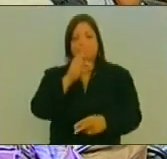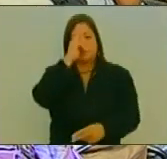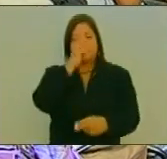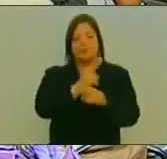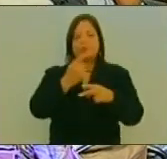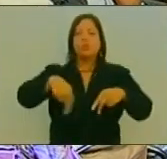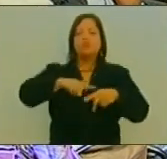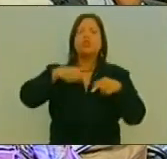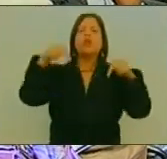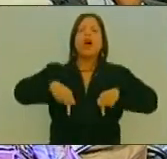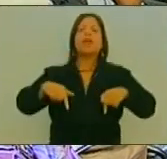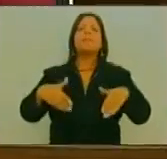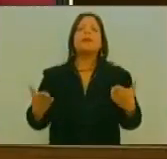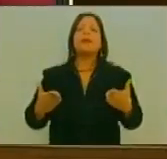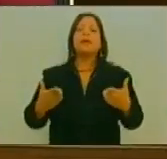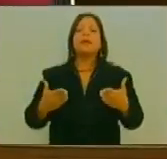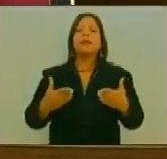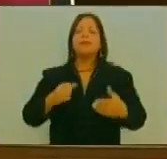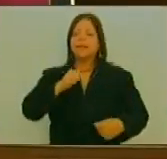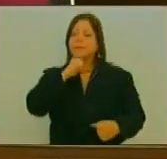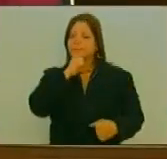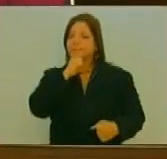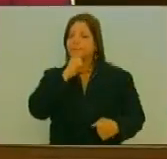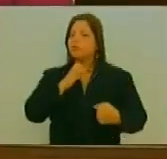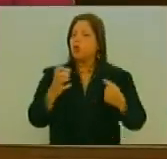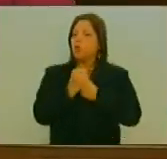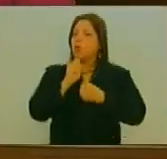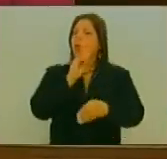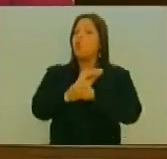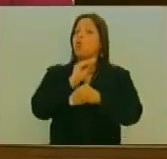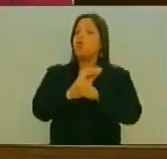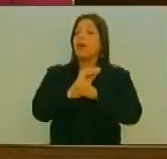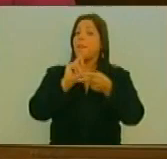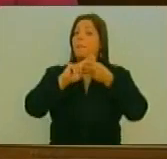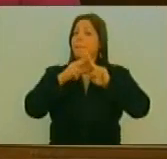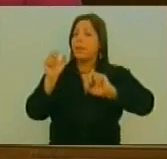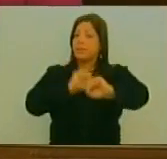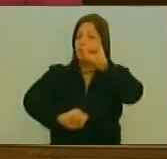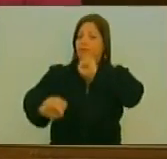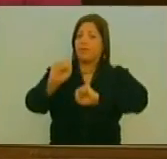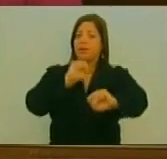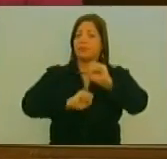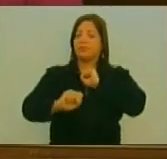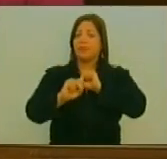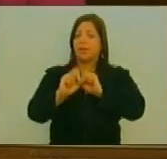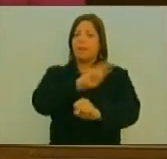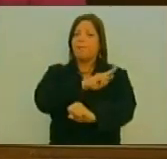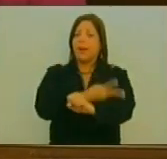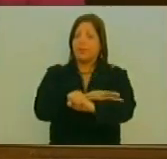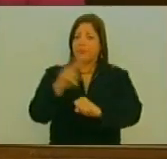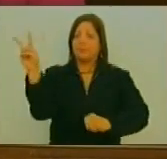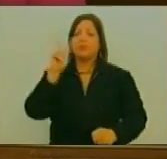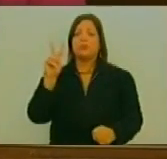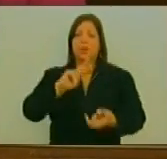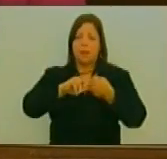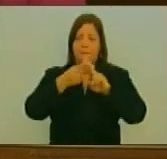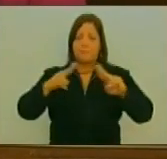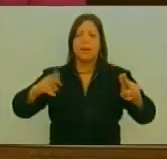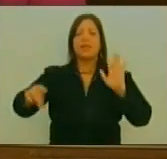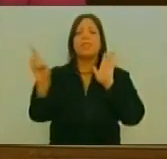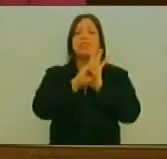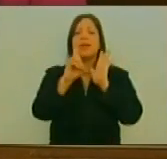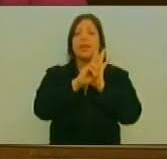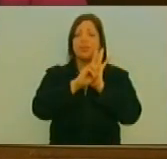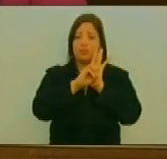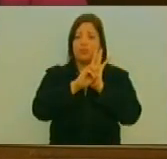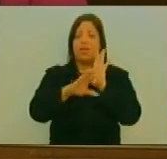Estamos Acá Para Ser Celosos Cada Día De La Defensa Y La Consolidación De La Paz La Paz Como Un Derecho